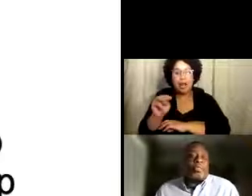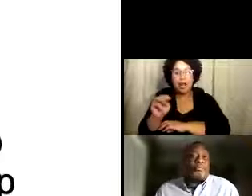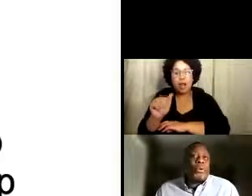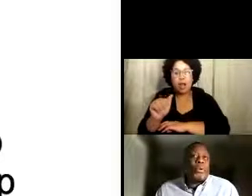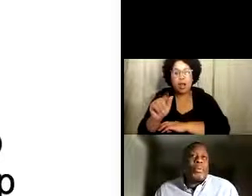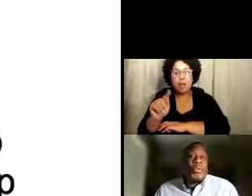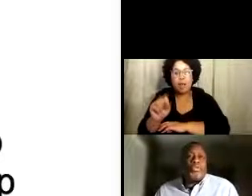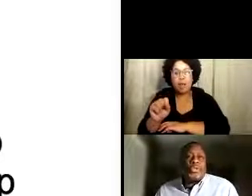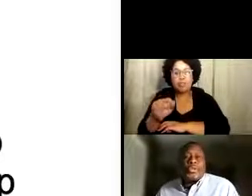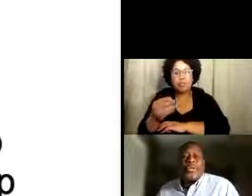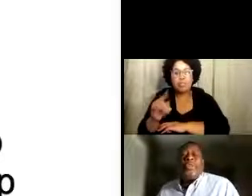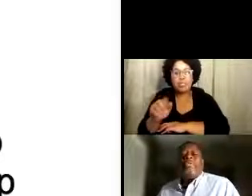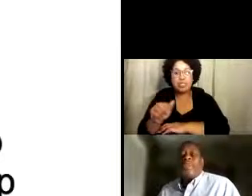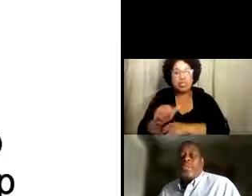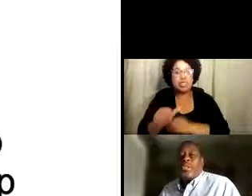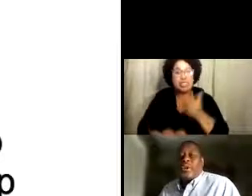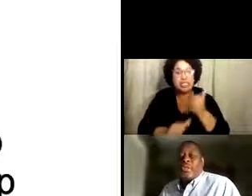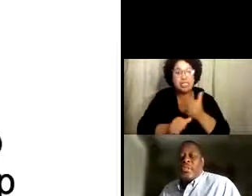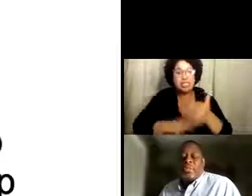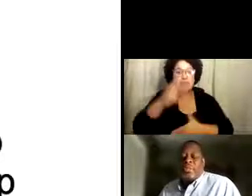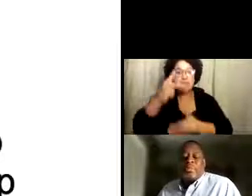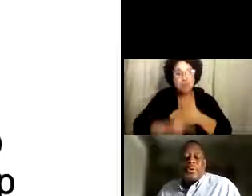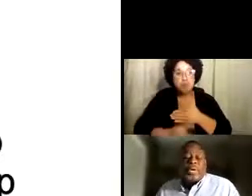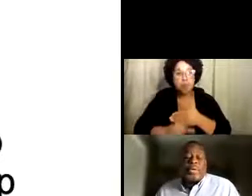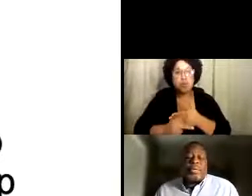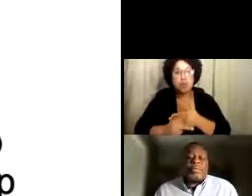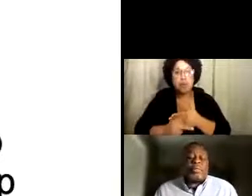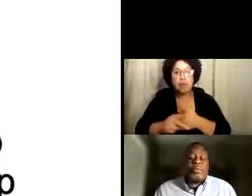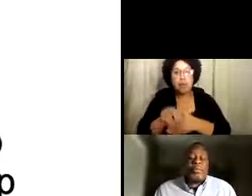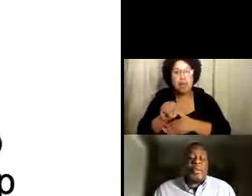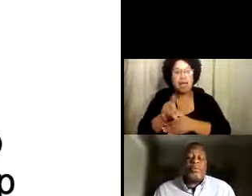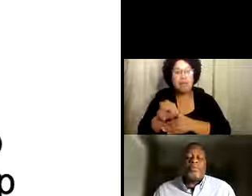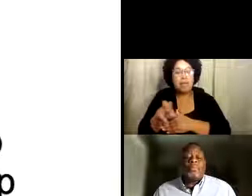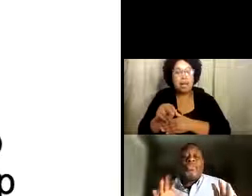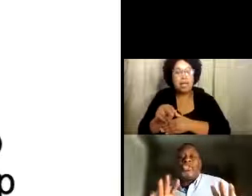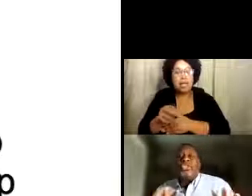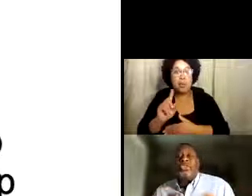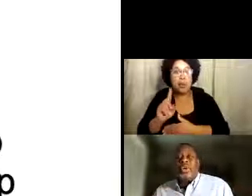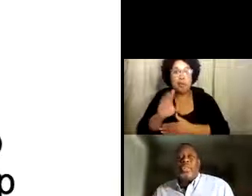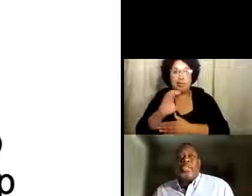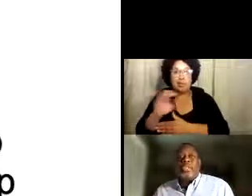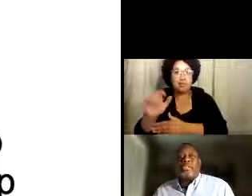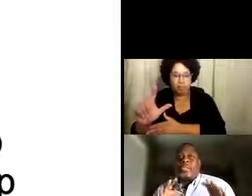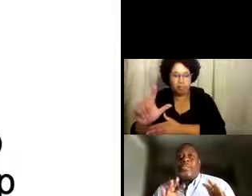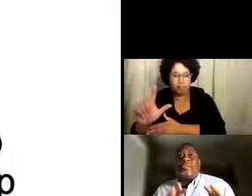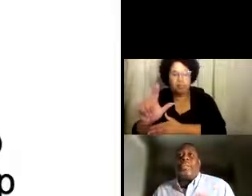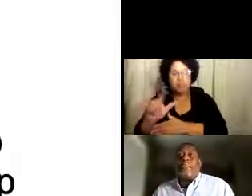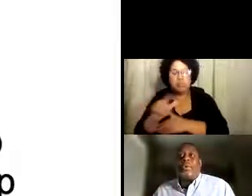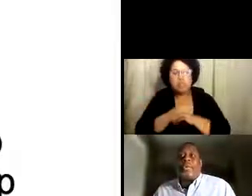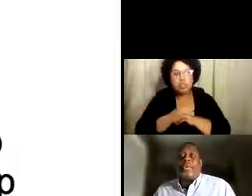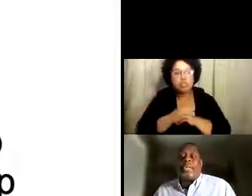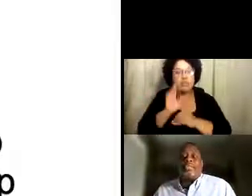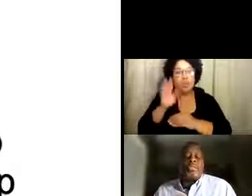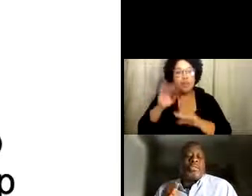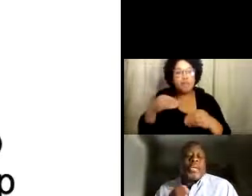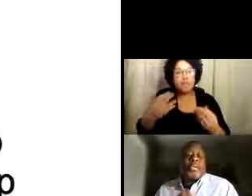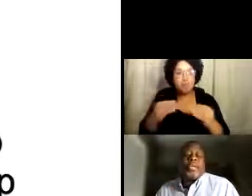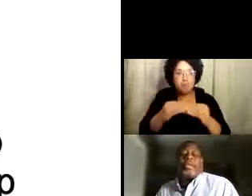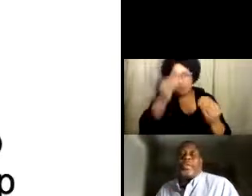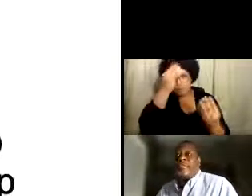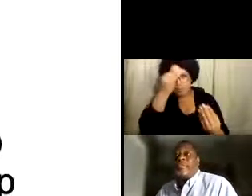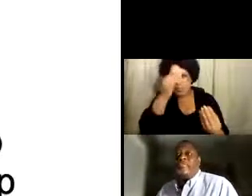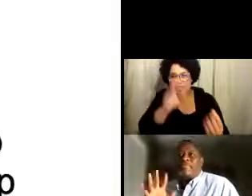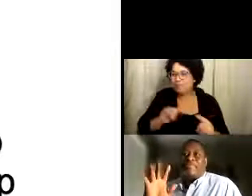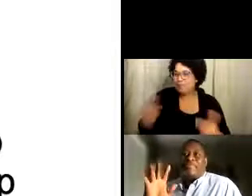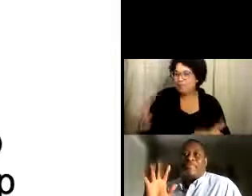Matsushita de nuevo. Ella es nuestra administradora asistente del programa para el programa de servicios adultos cotidianos. Ella le va a dar